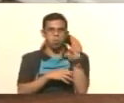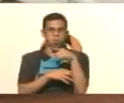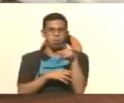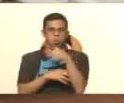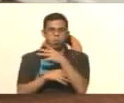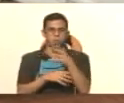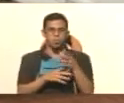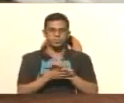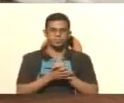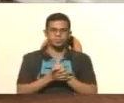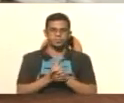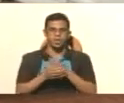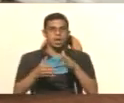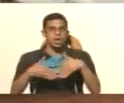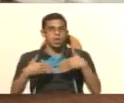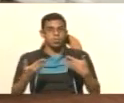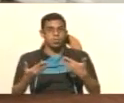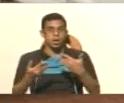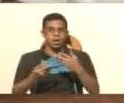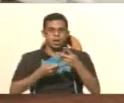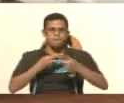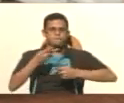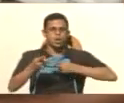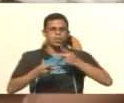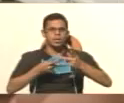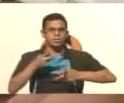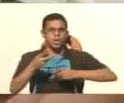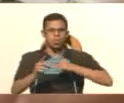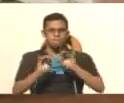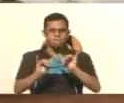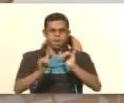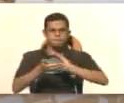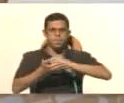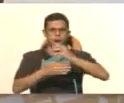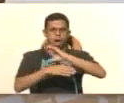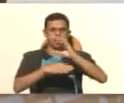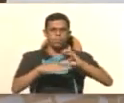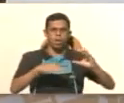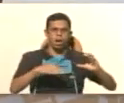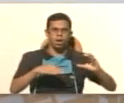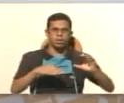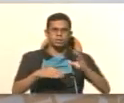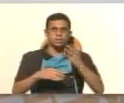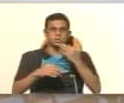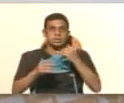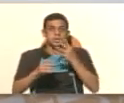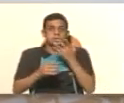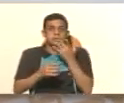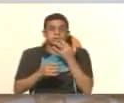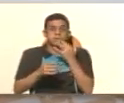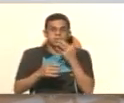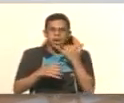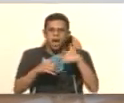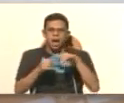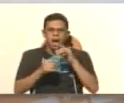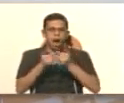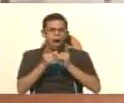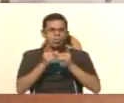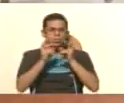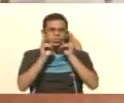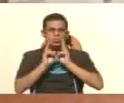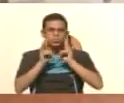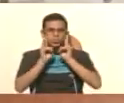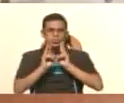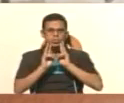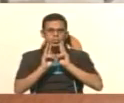el procesador y si nosotros podemos visualizar que el equipo tiene algún tipo de suciedad, polvo ahí,